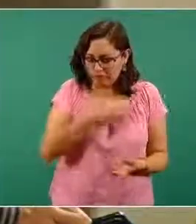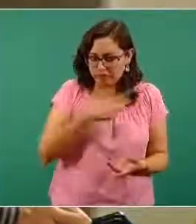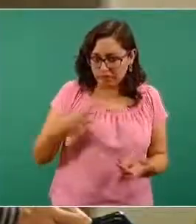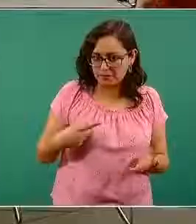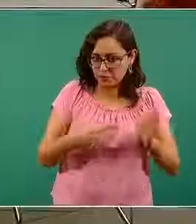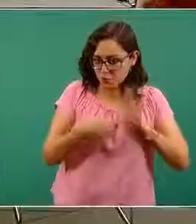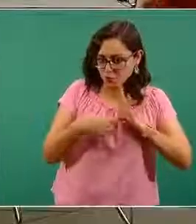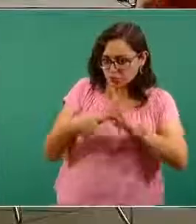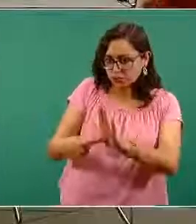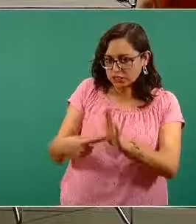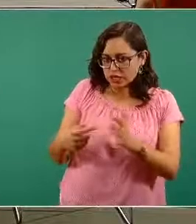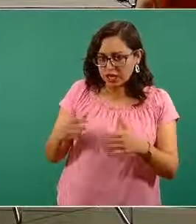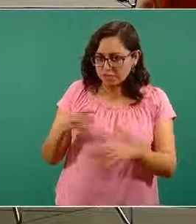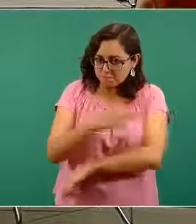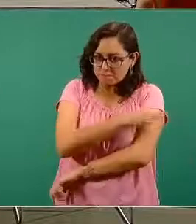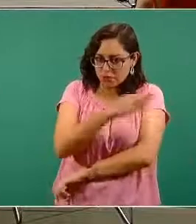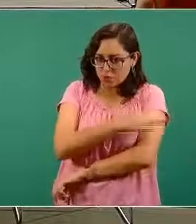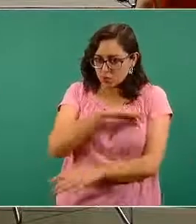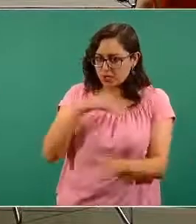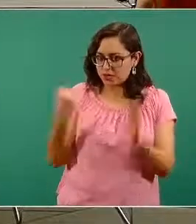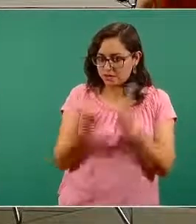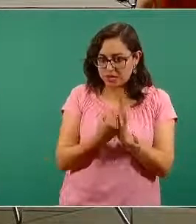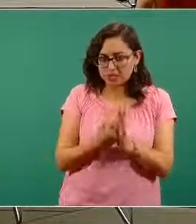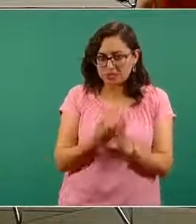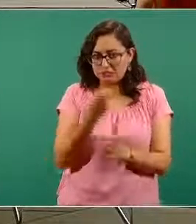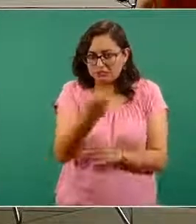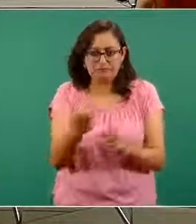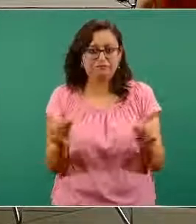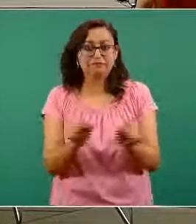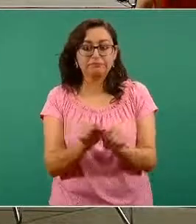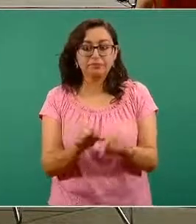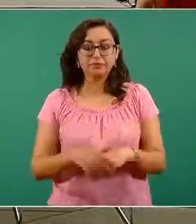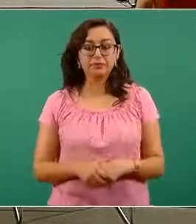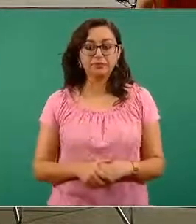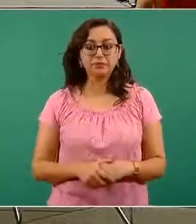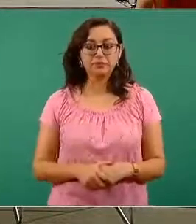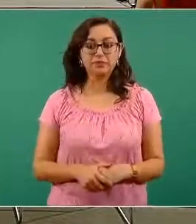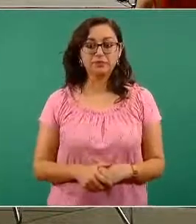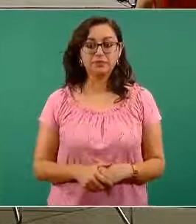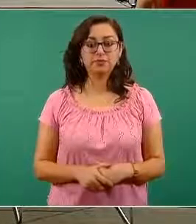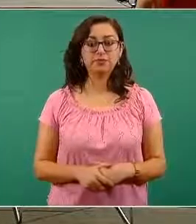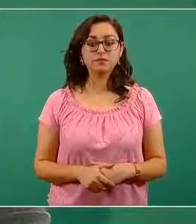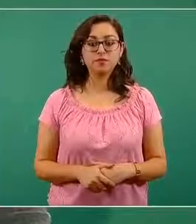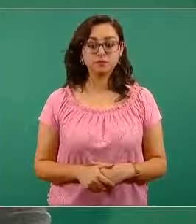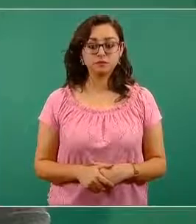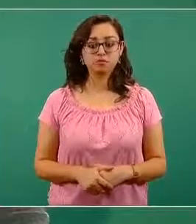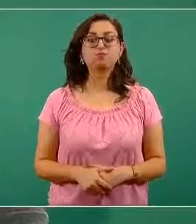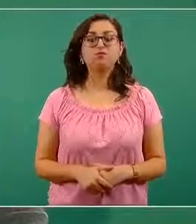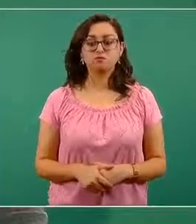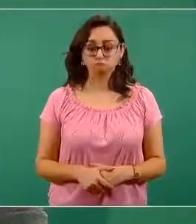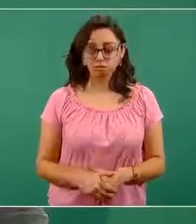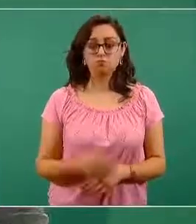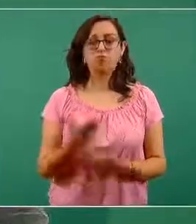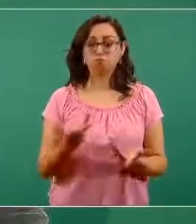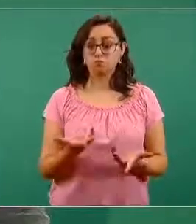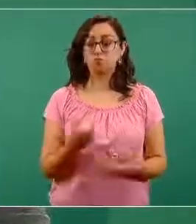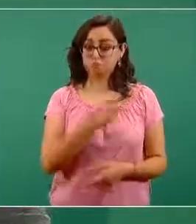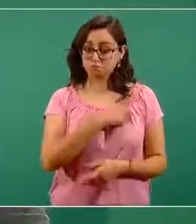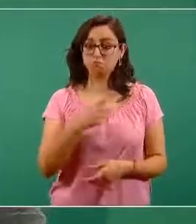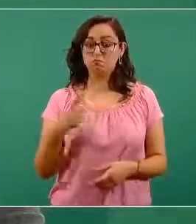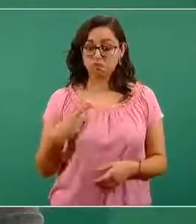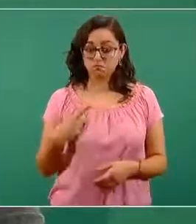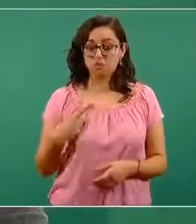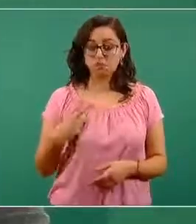poniendo y bueno, nada más. Es una buena práctica mostrarle a la persona qué